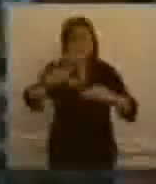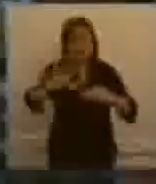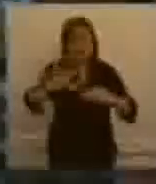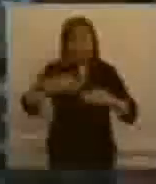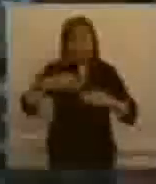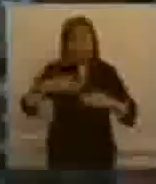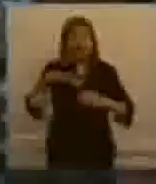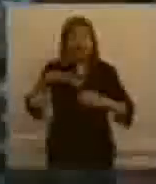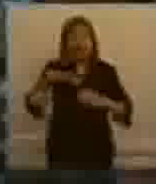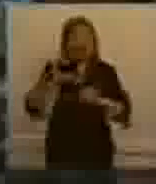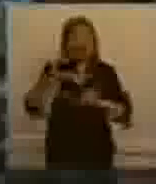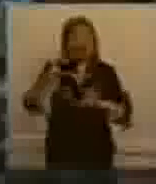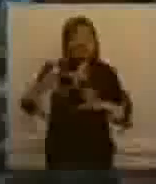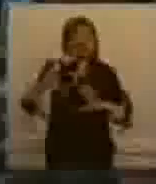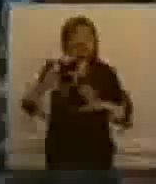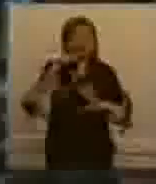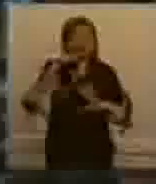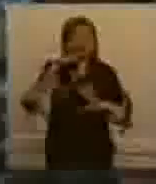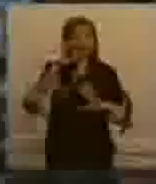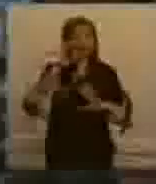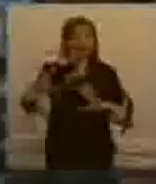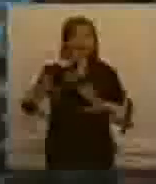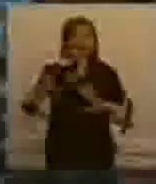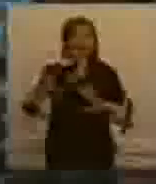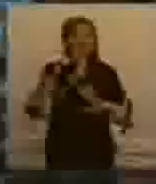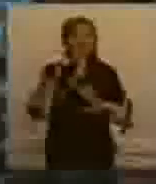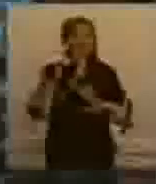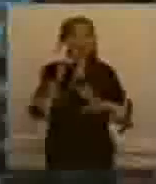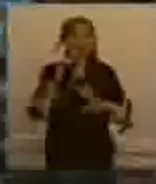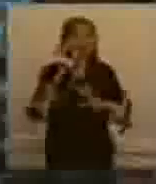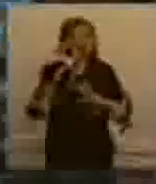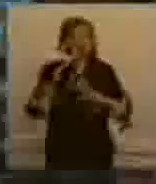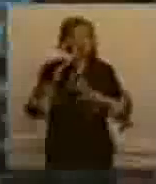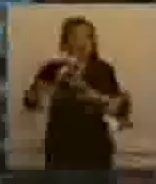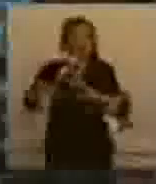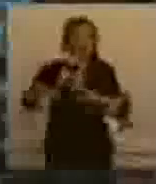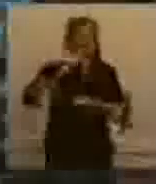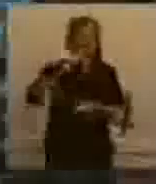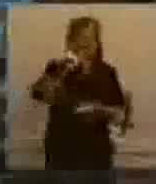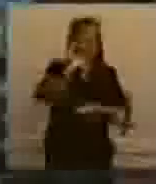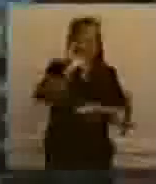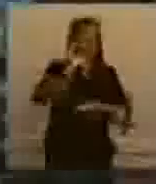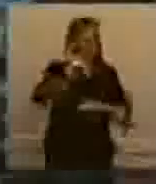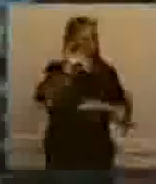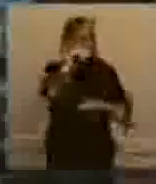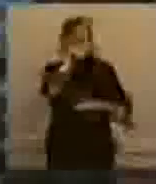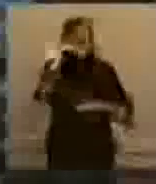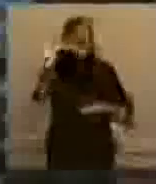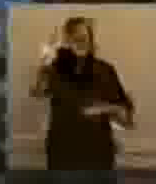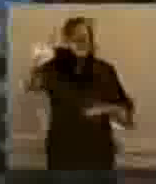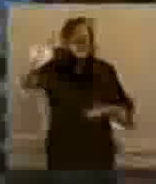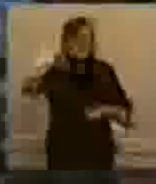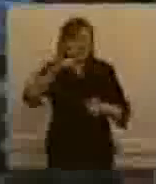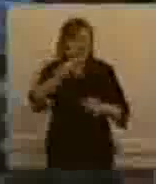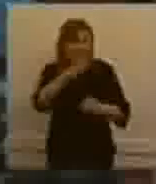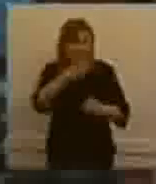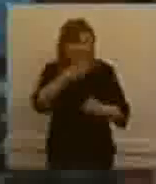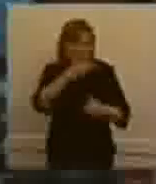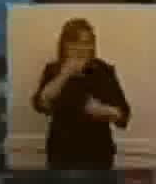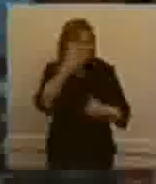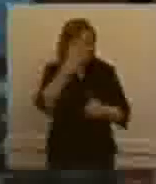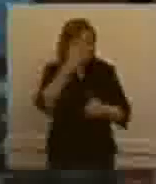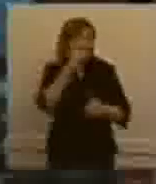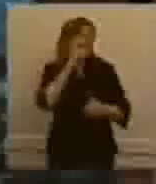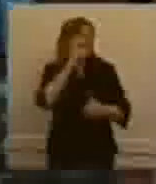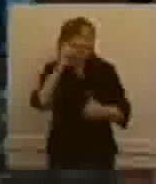llegar hasta Pílcan y Lleuviejo, ¿no es cierto, José? Hasta Pílcan y Lleuviejo, son algo así como un poquito más de 100 kilómetros entre los tres tramos. Vamos,